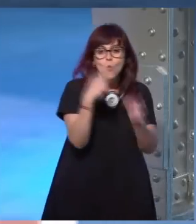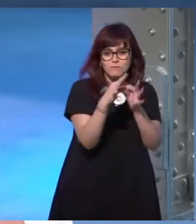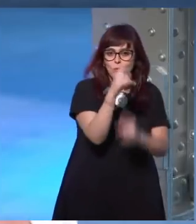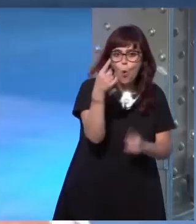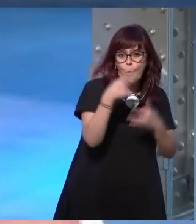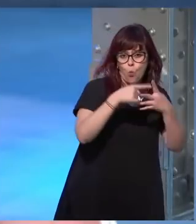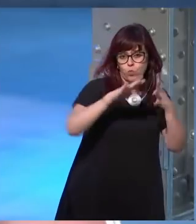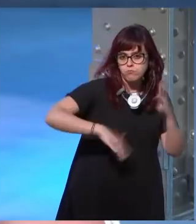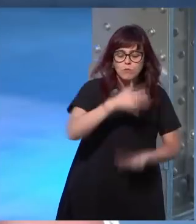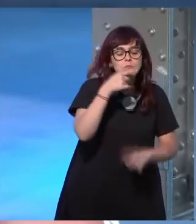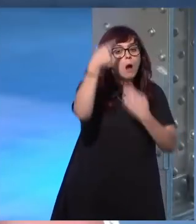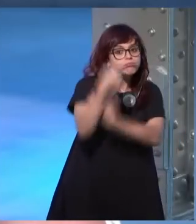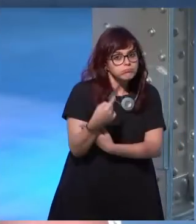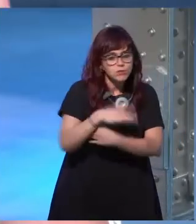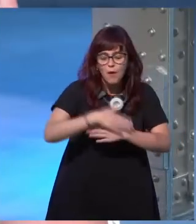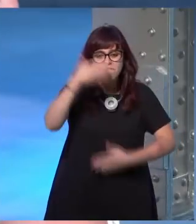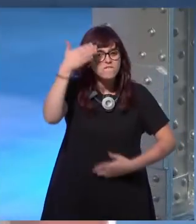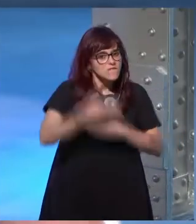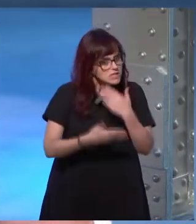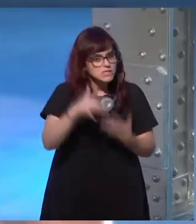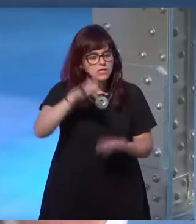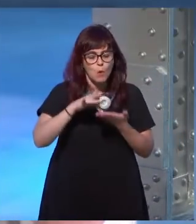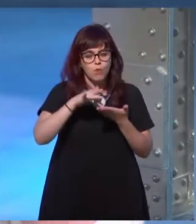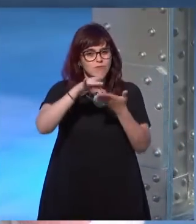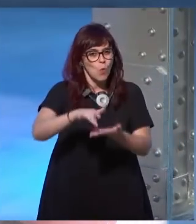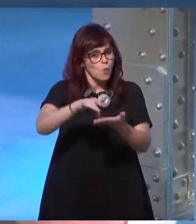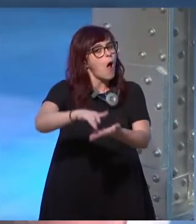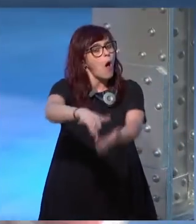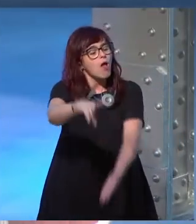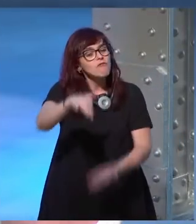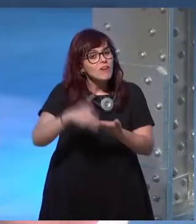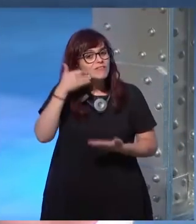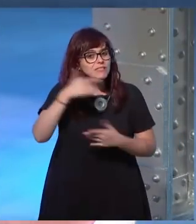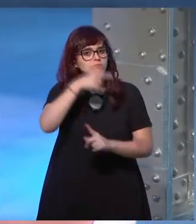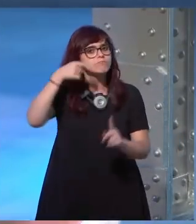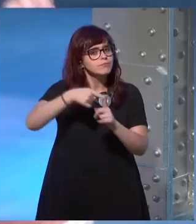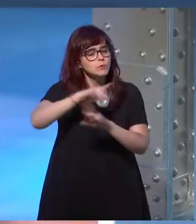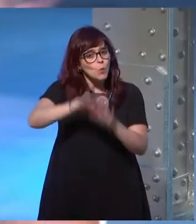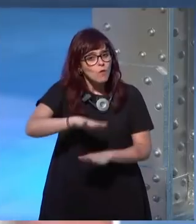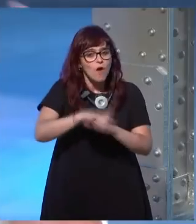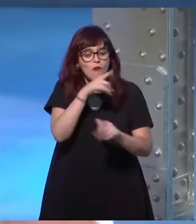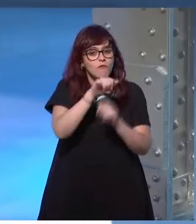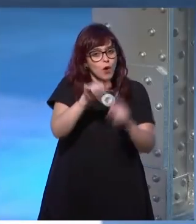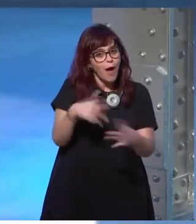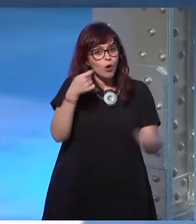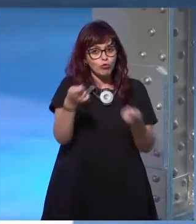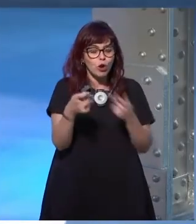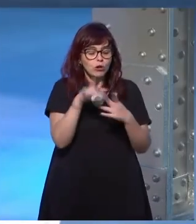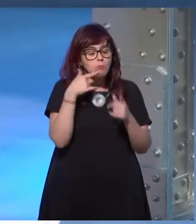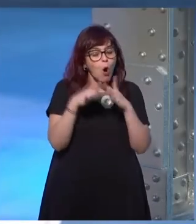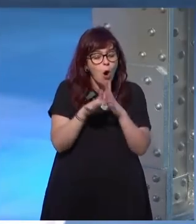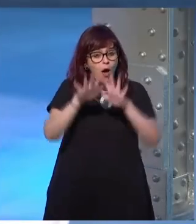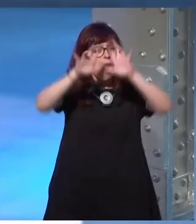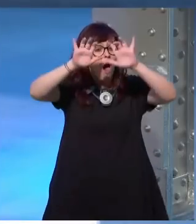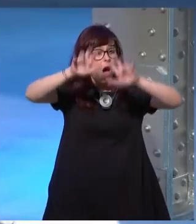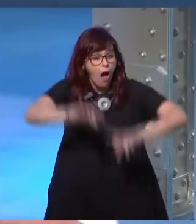y entonces ella me obliga a que le presente algo y me obliga a trabajar con estos estallidos controlados si quieres